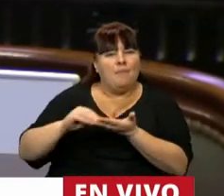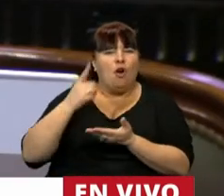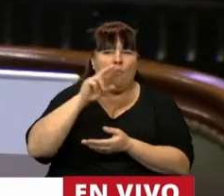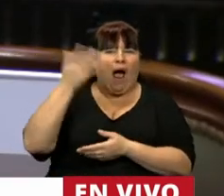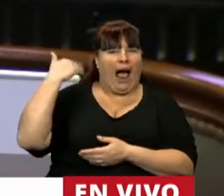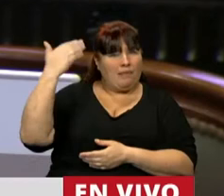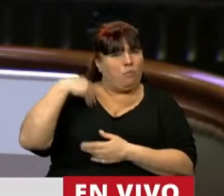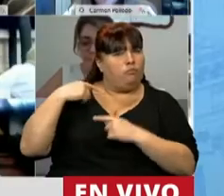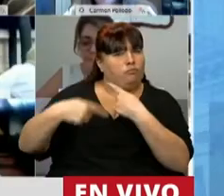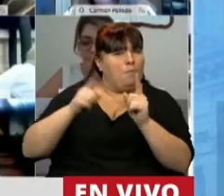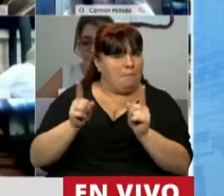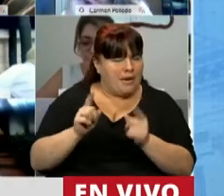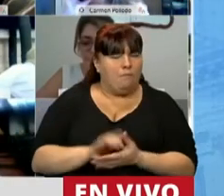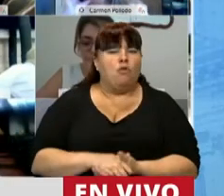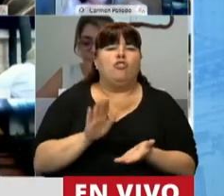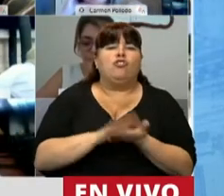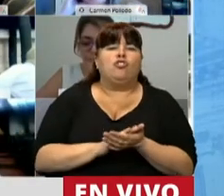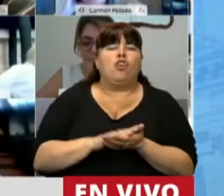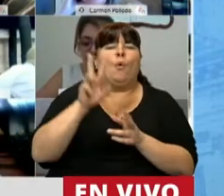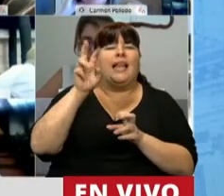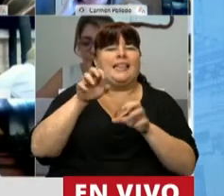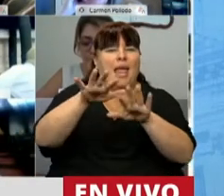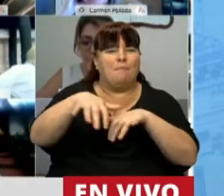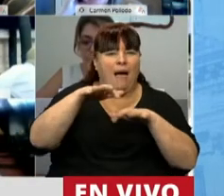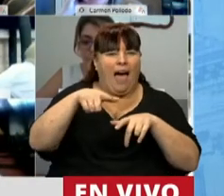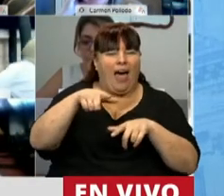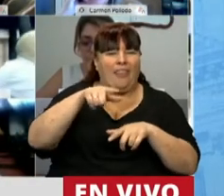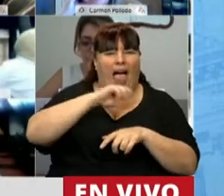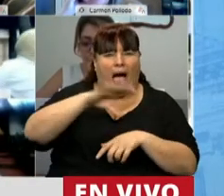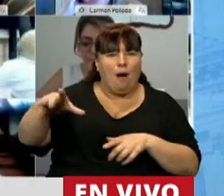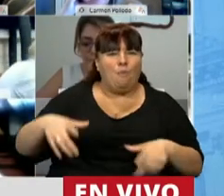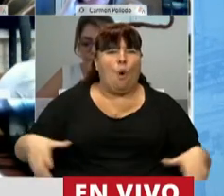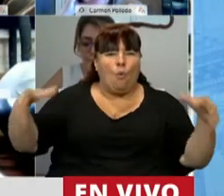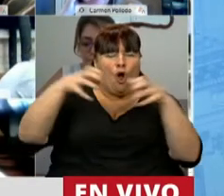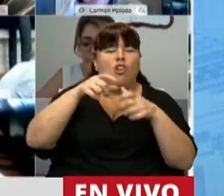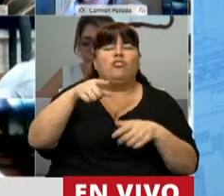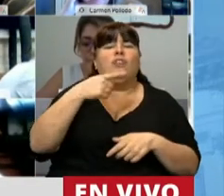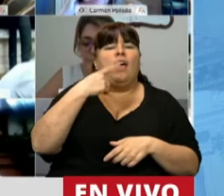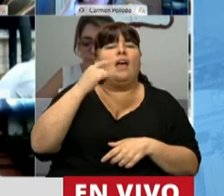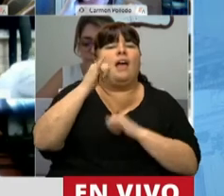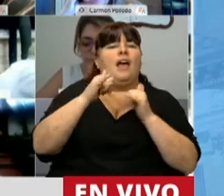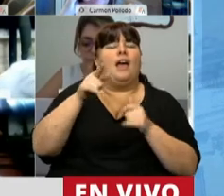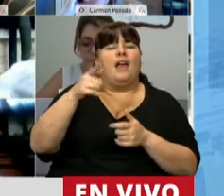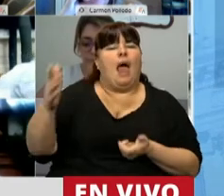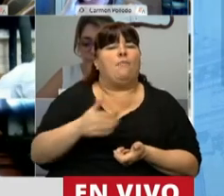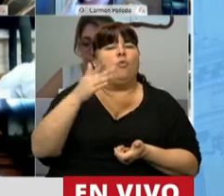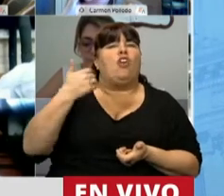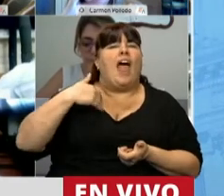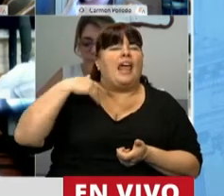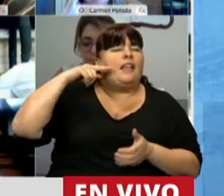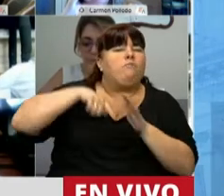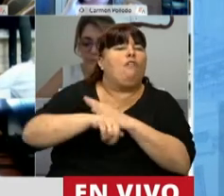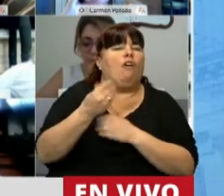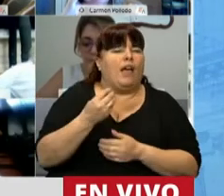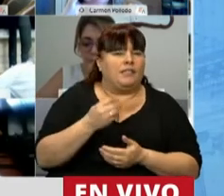diputadas que me antecedieron en materia de silo bolsas, quiero traer la voz del interior productivo de la Argentina.